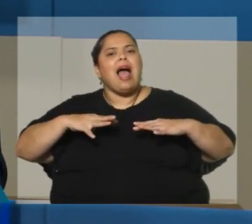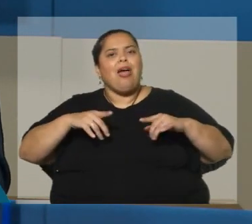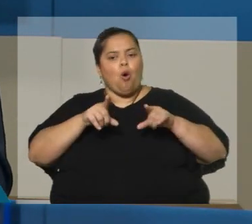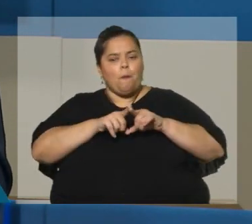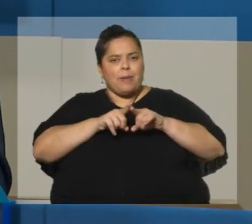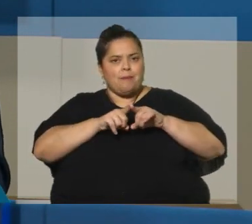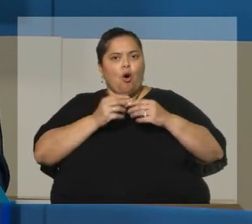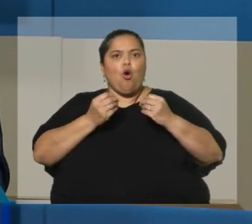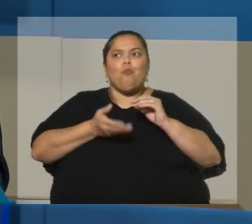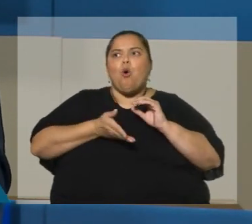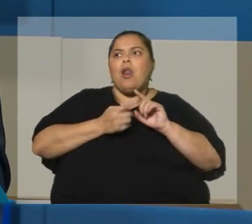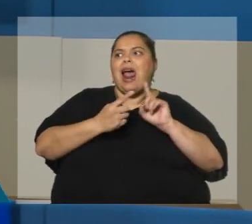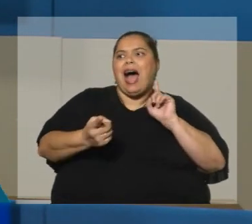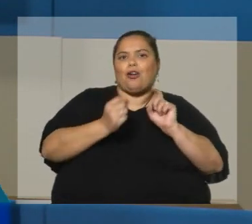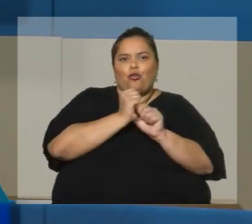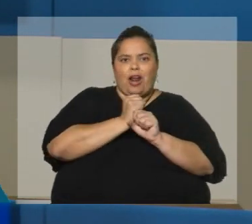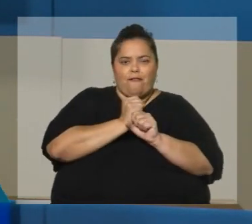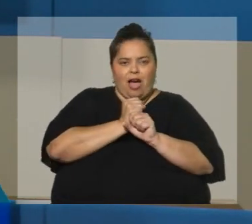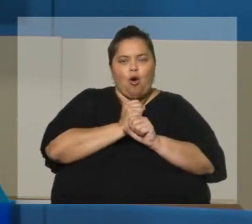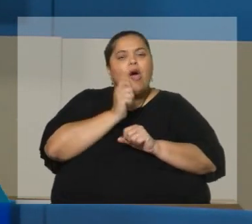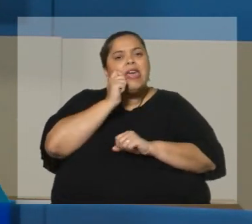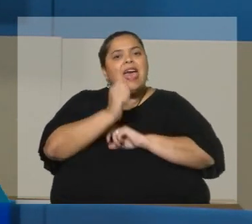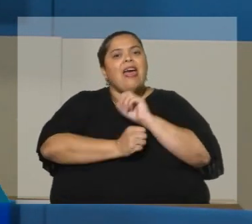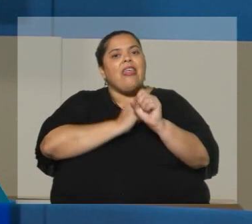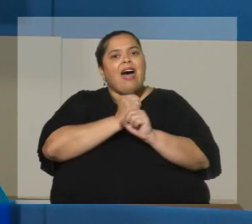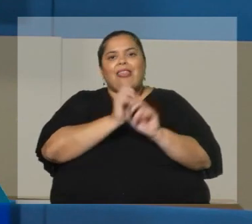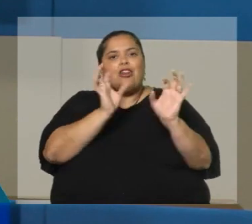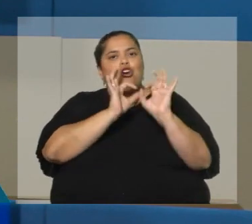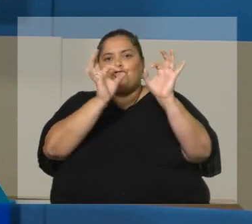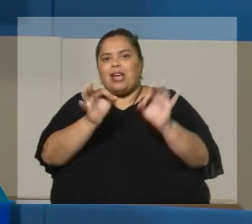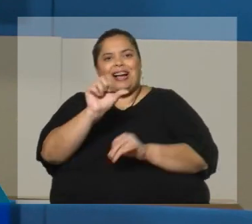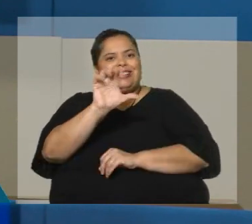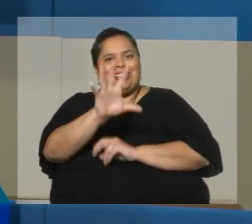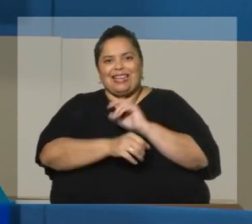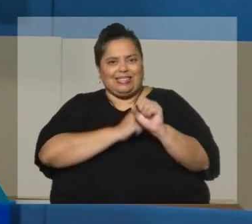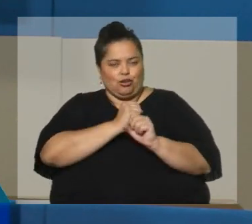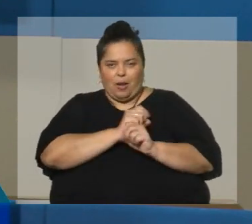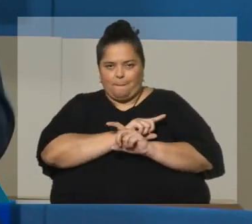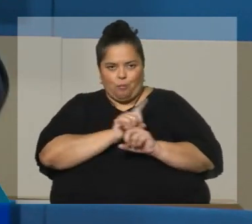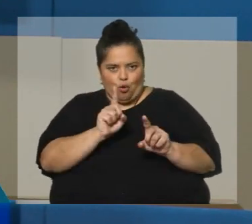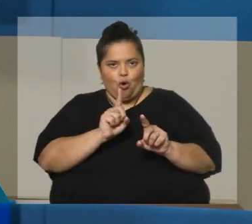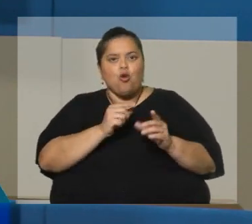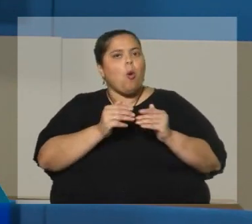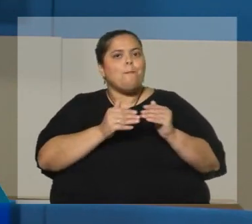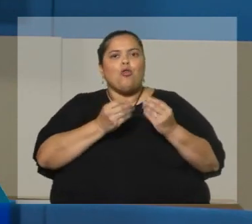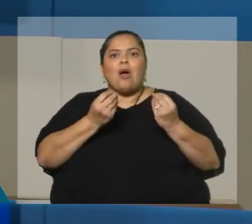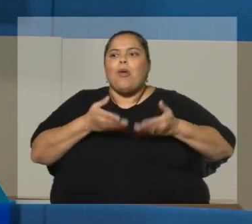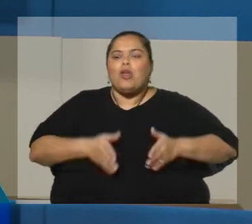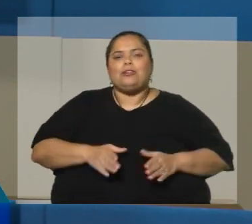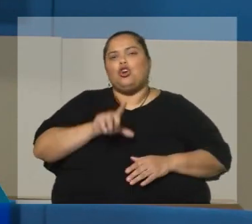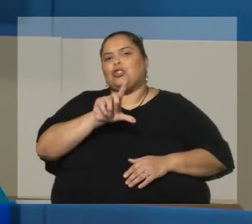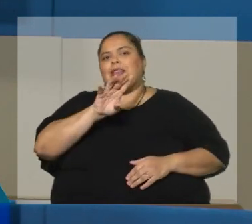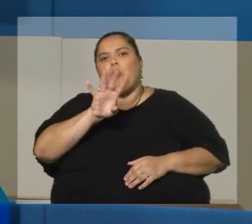larga carrera laboral y con una edad que no le va a llegar a los 65. Aún cuando haya nacido en el 74